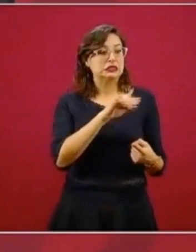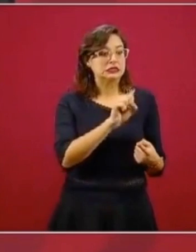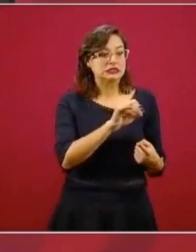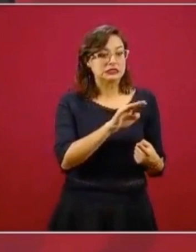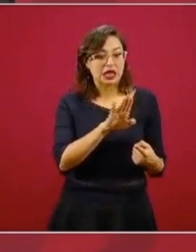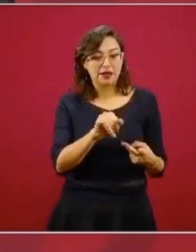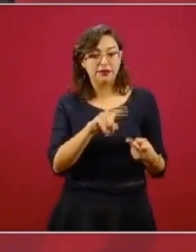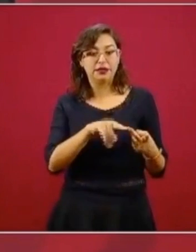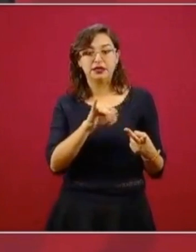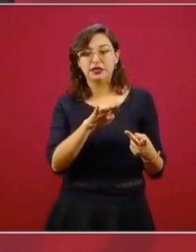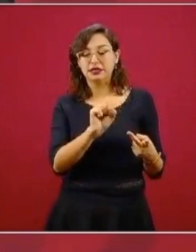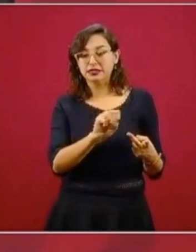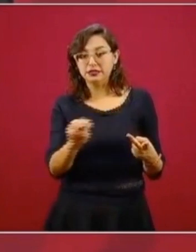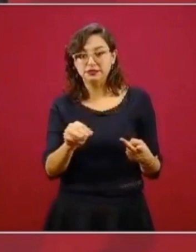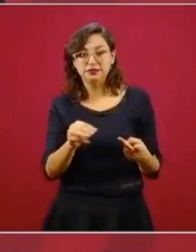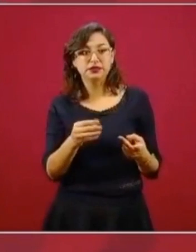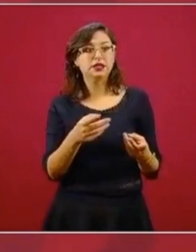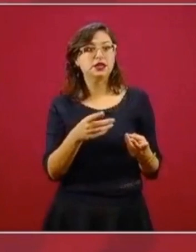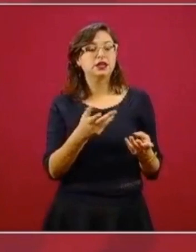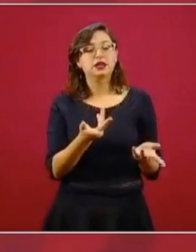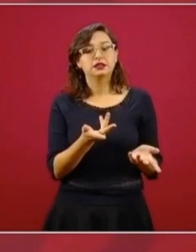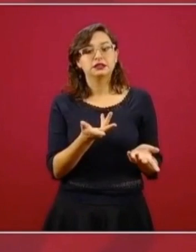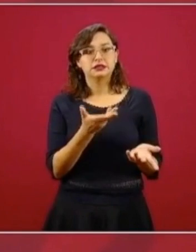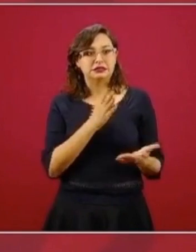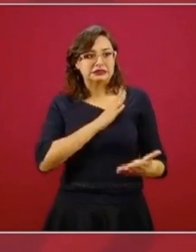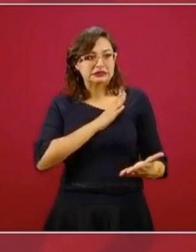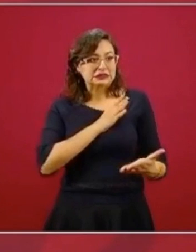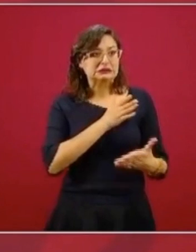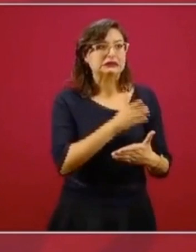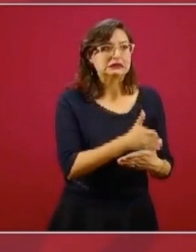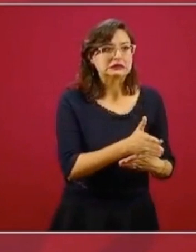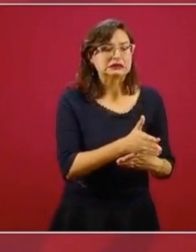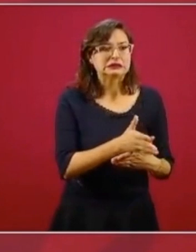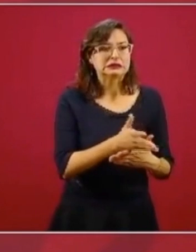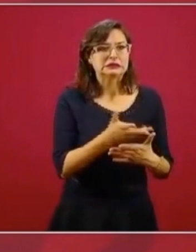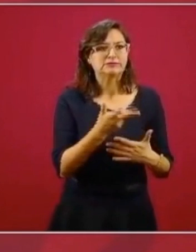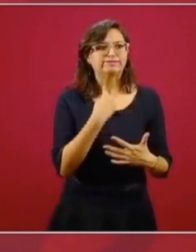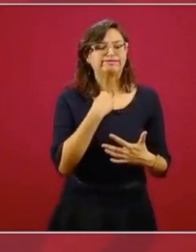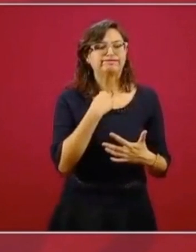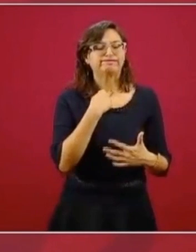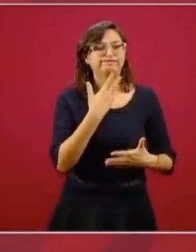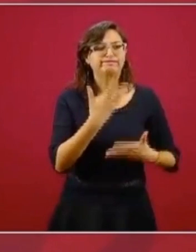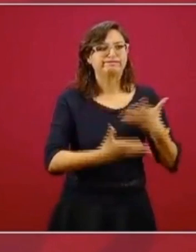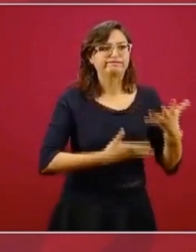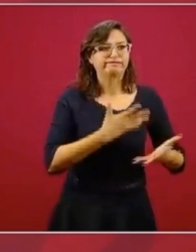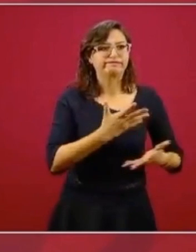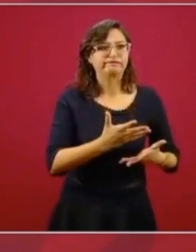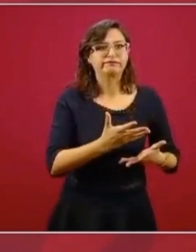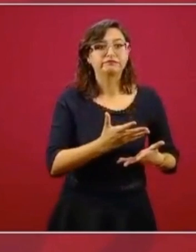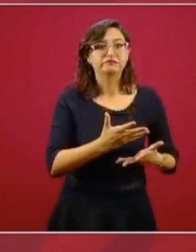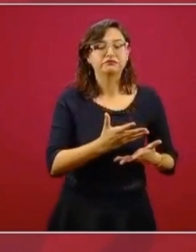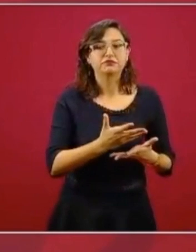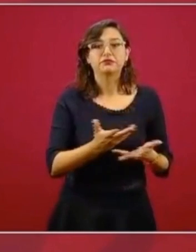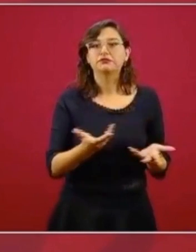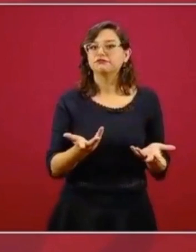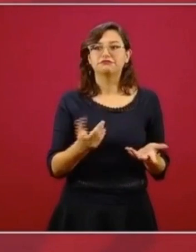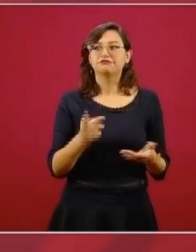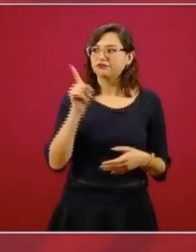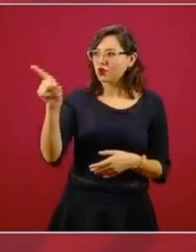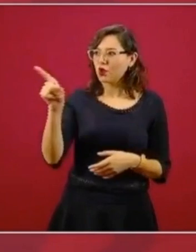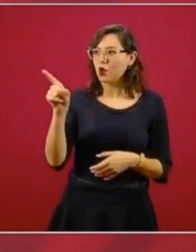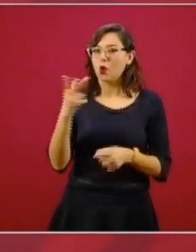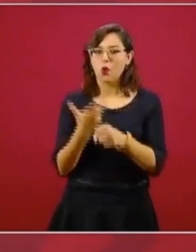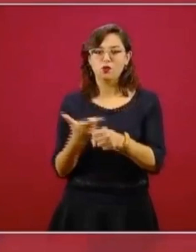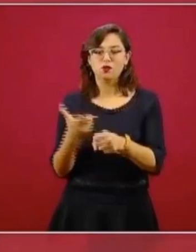ahora estén siendo atendidas, bien atendidas en